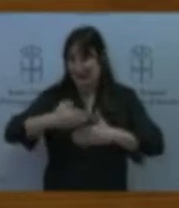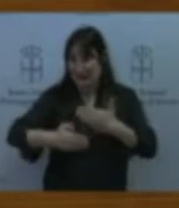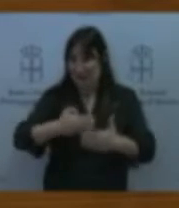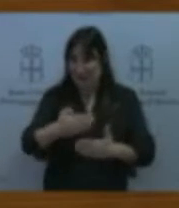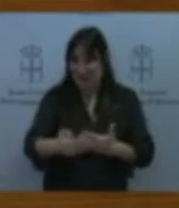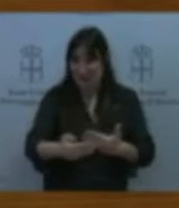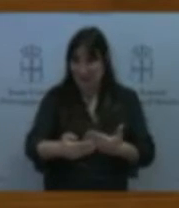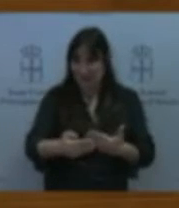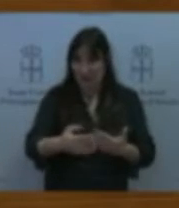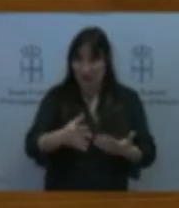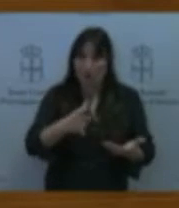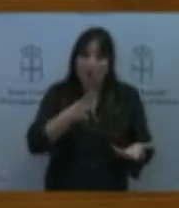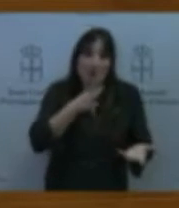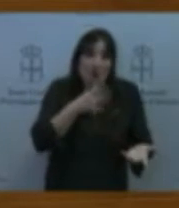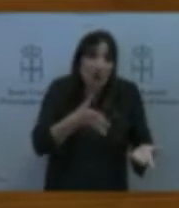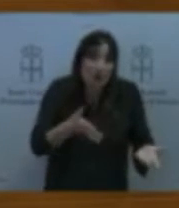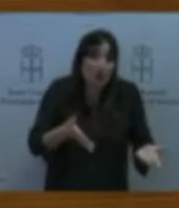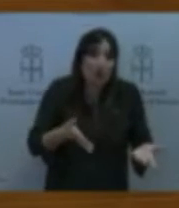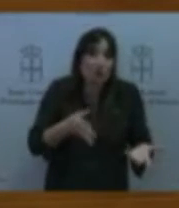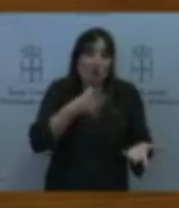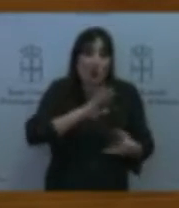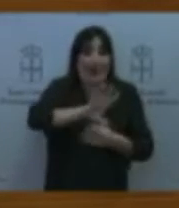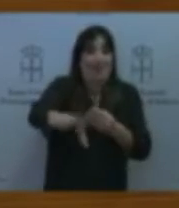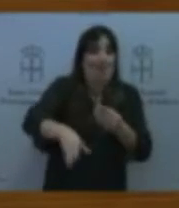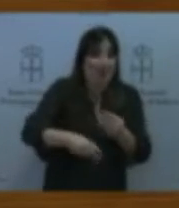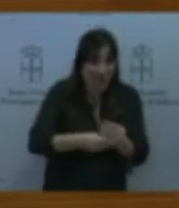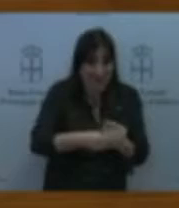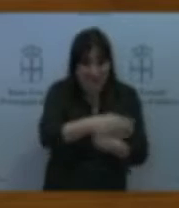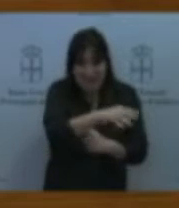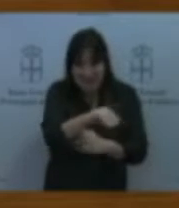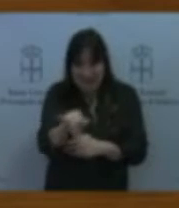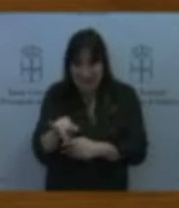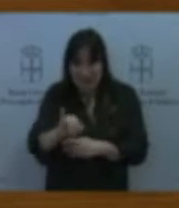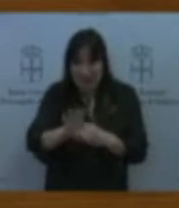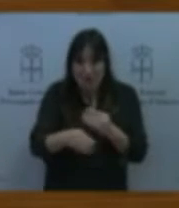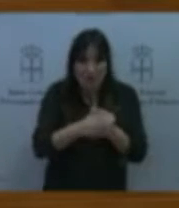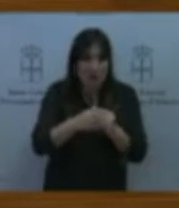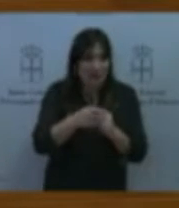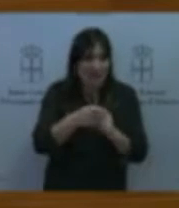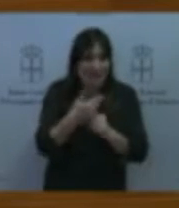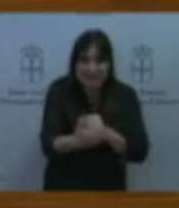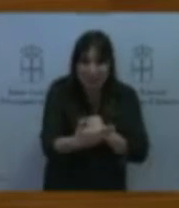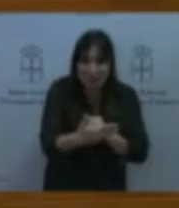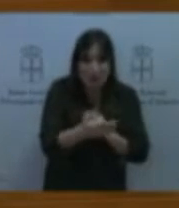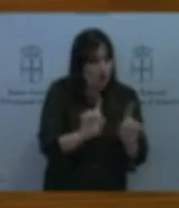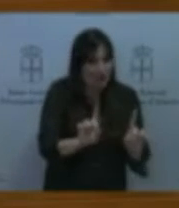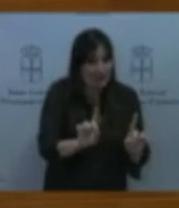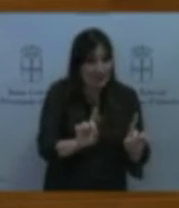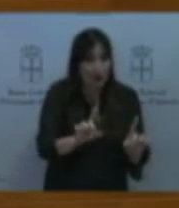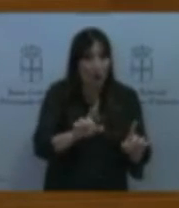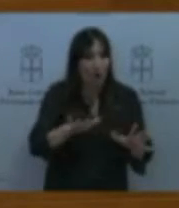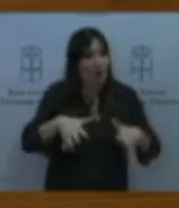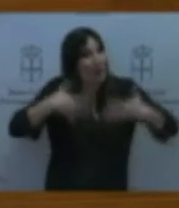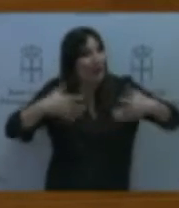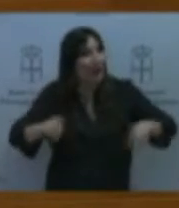serie de enmiendas de enmiendas no es una chapuza señoría no es una imprevisión es el trabajo legislativo